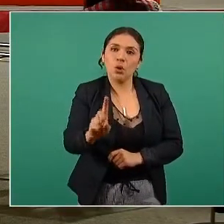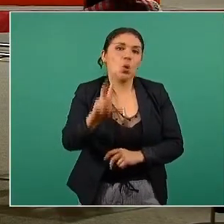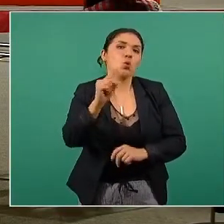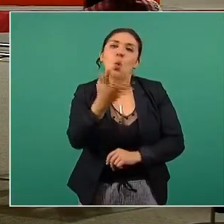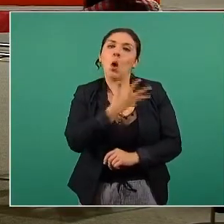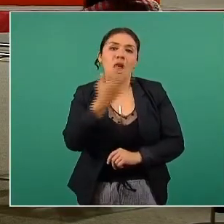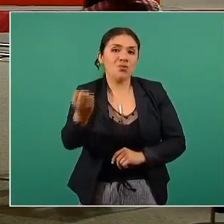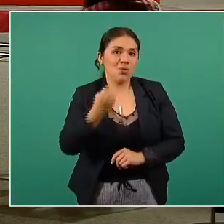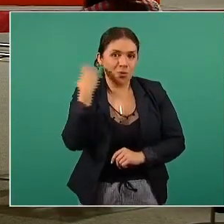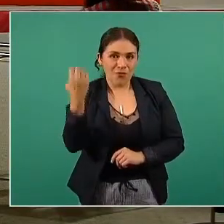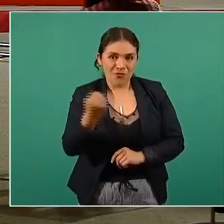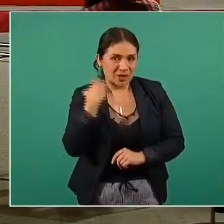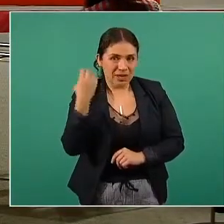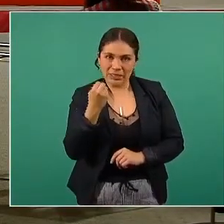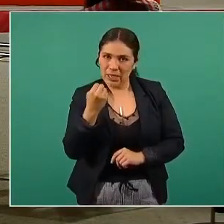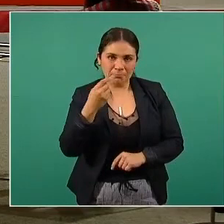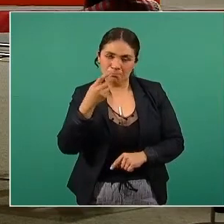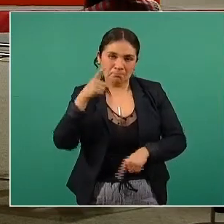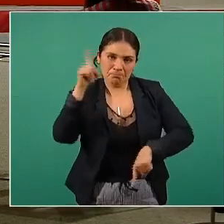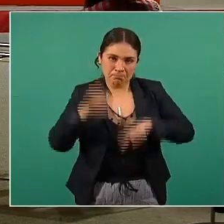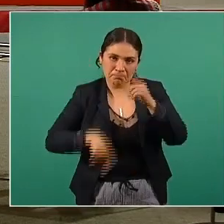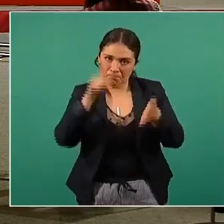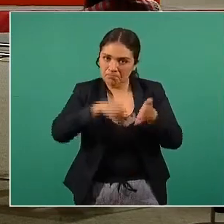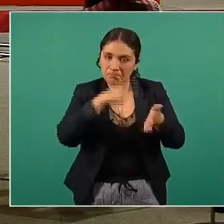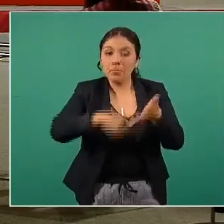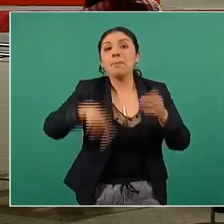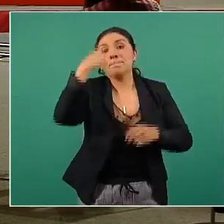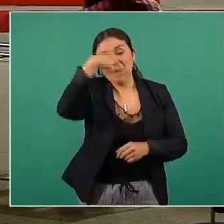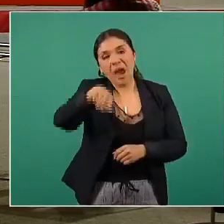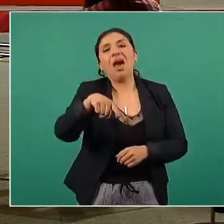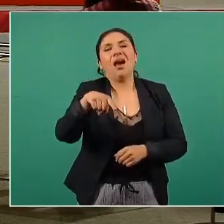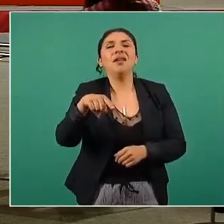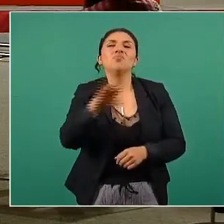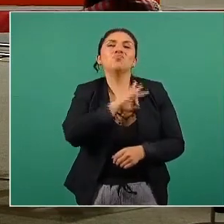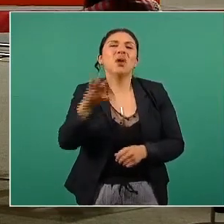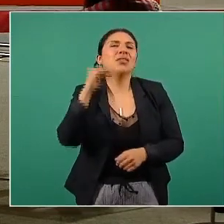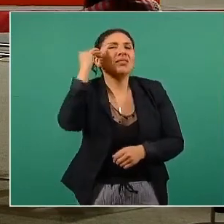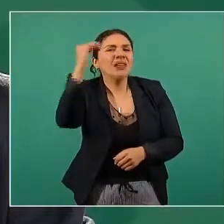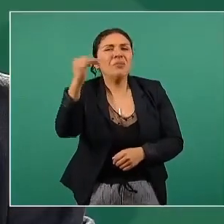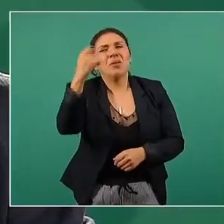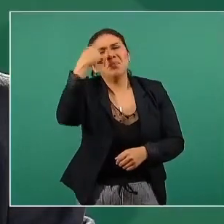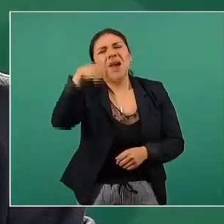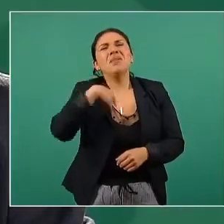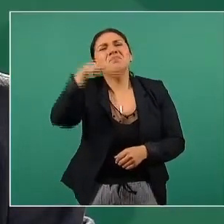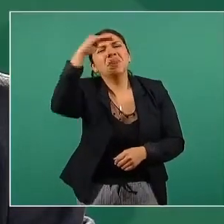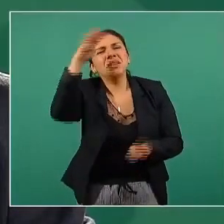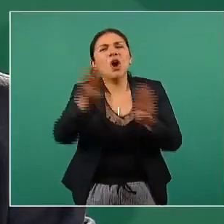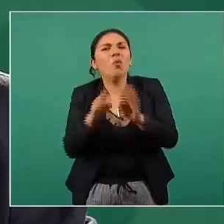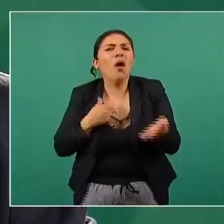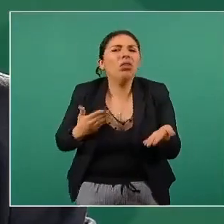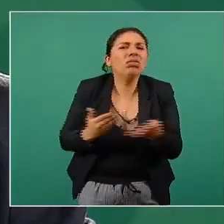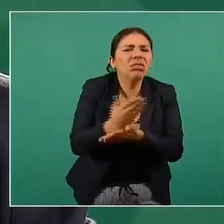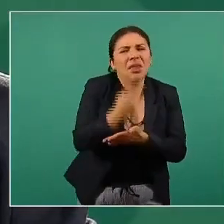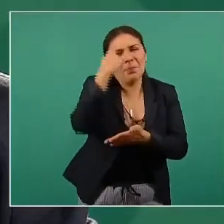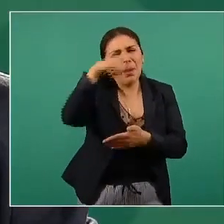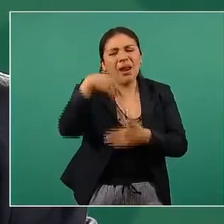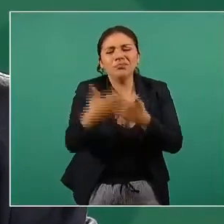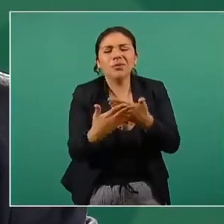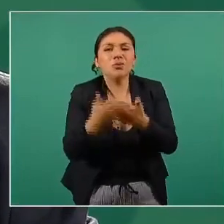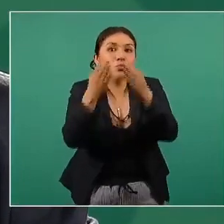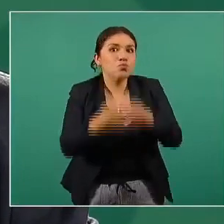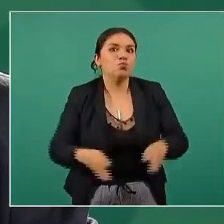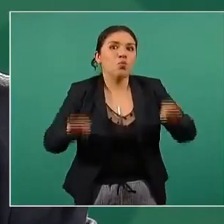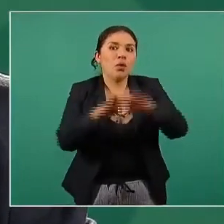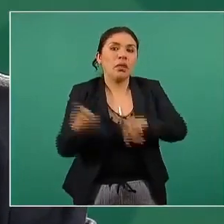no habrá conferencia de prensa para dejar oportunidad a no interferir con la jornada cívica tan